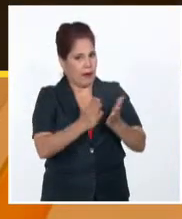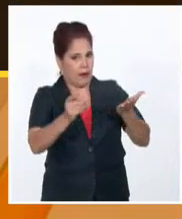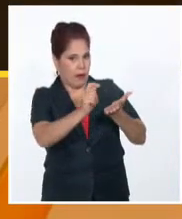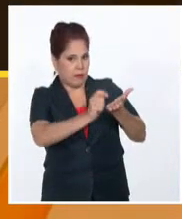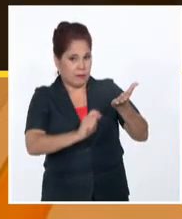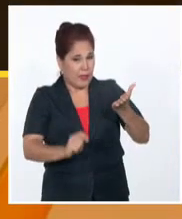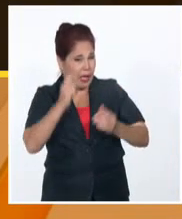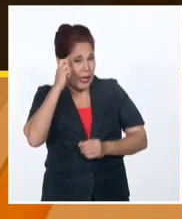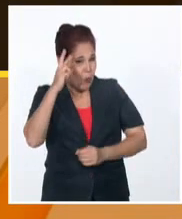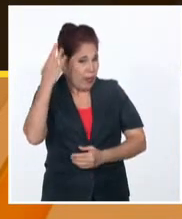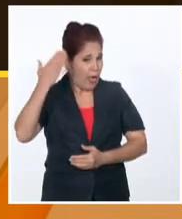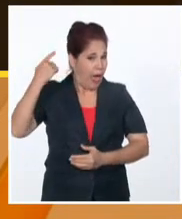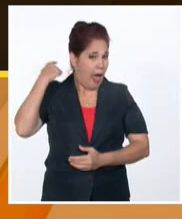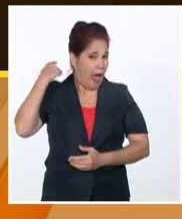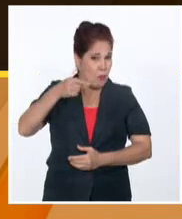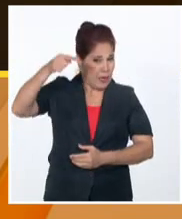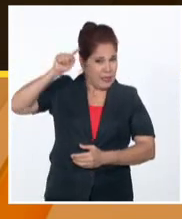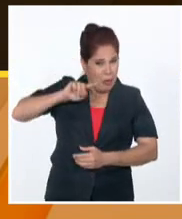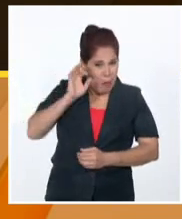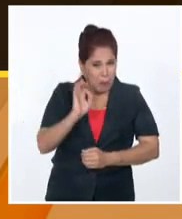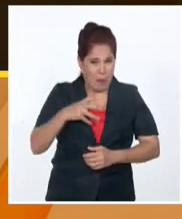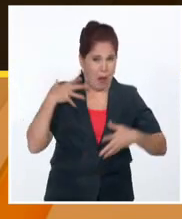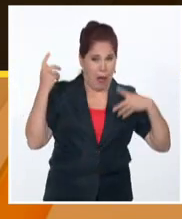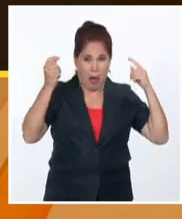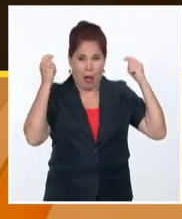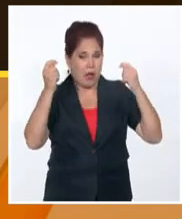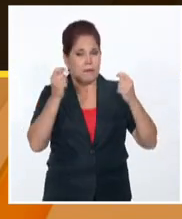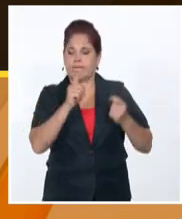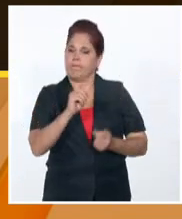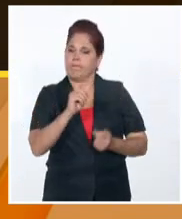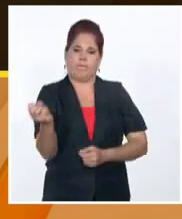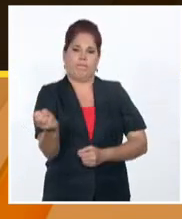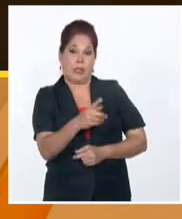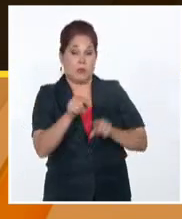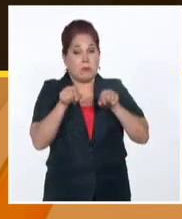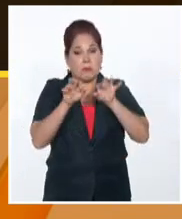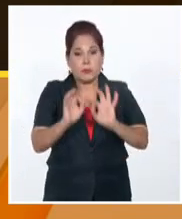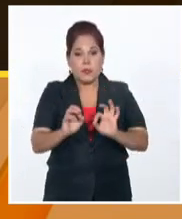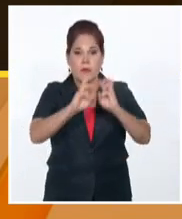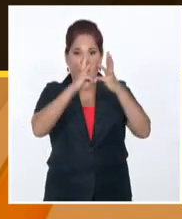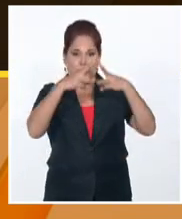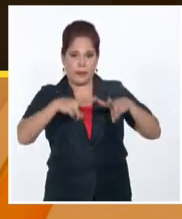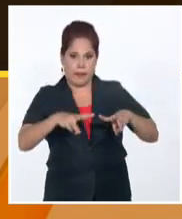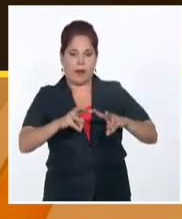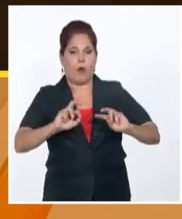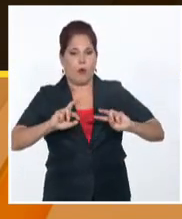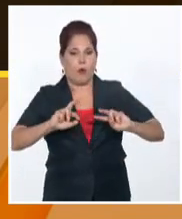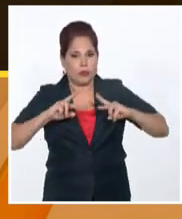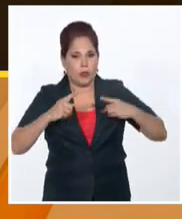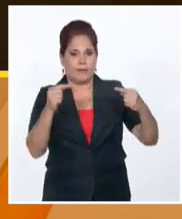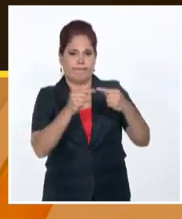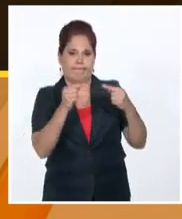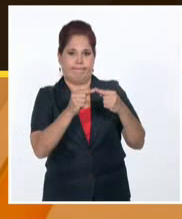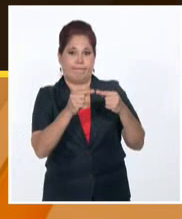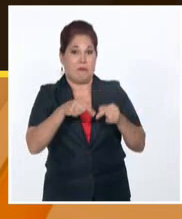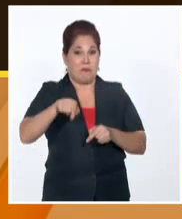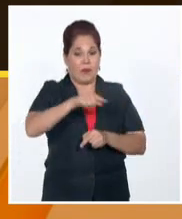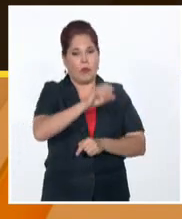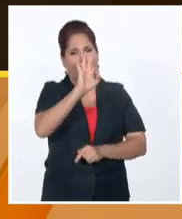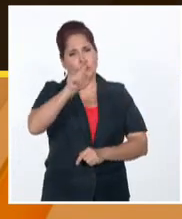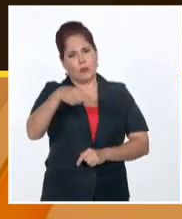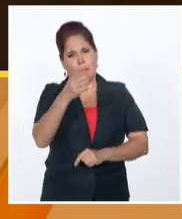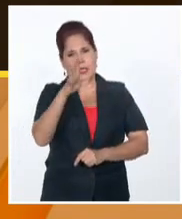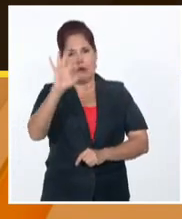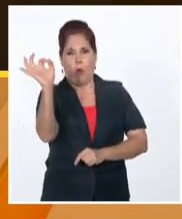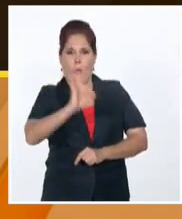ocurridos son descaradamente magnificados o manipulados por sitios digitales enemigos y constituyen el 8,5